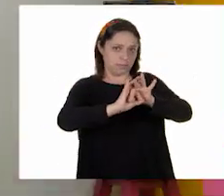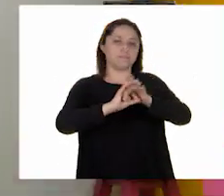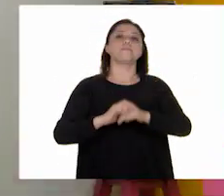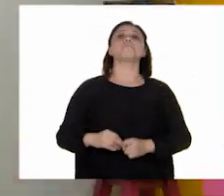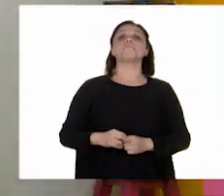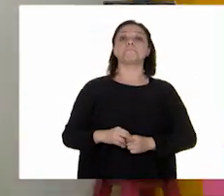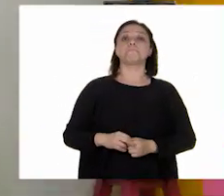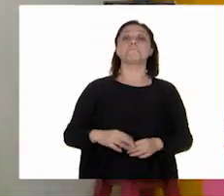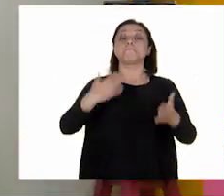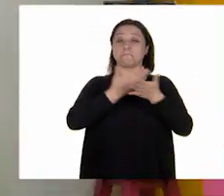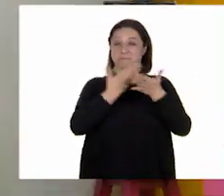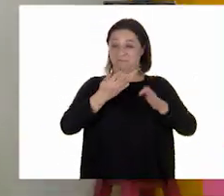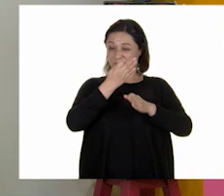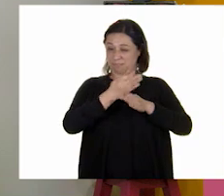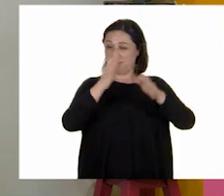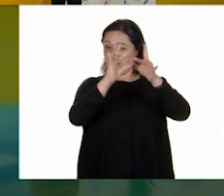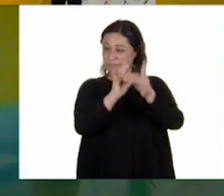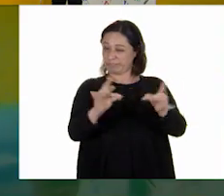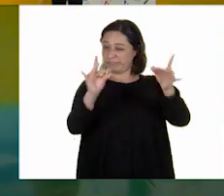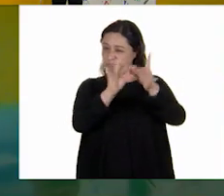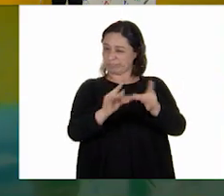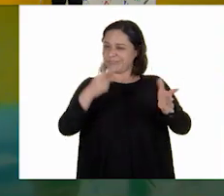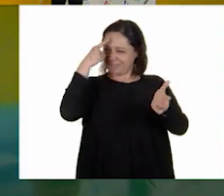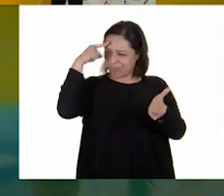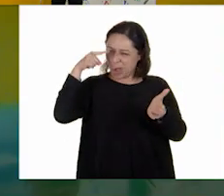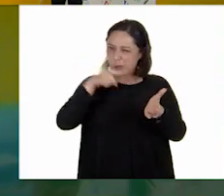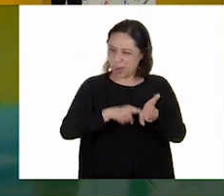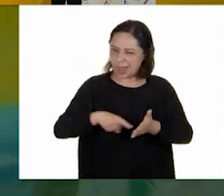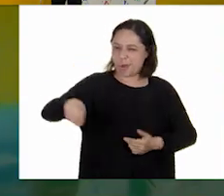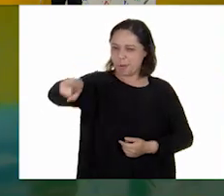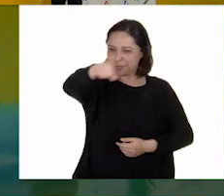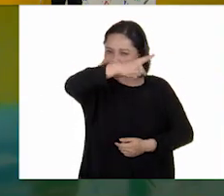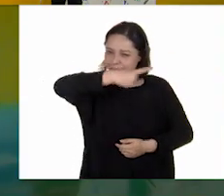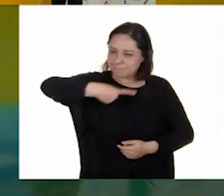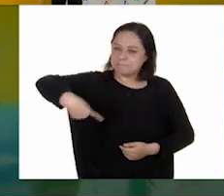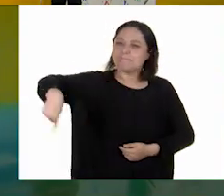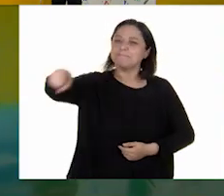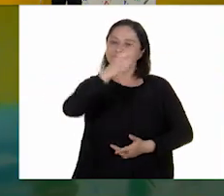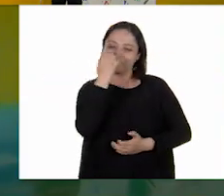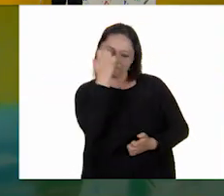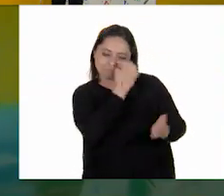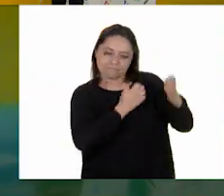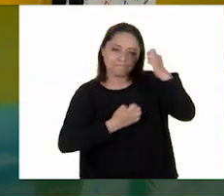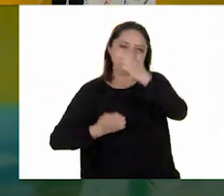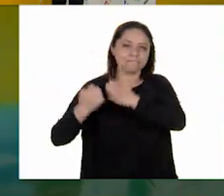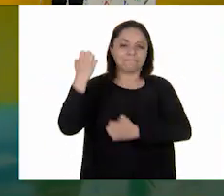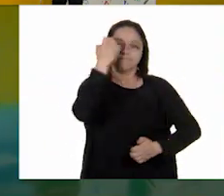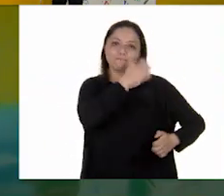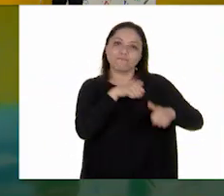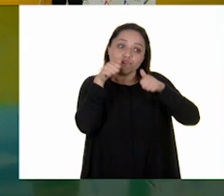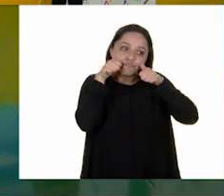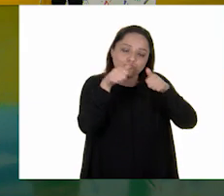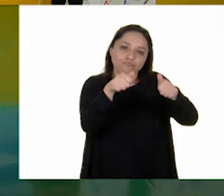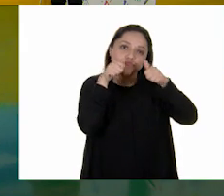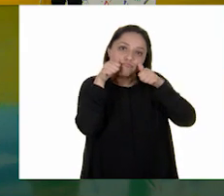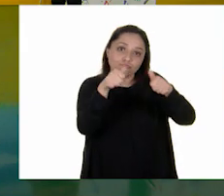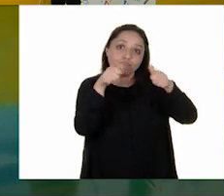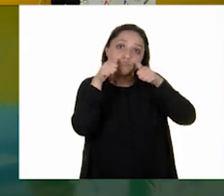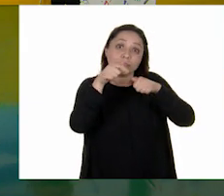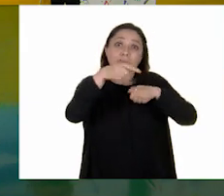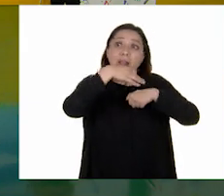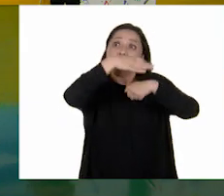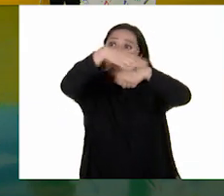información que les acabamos de compartir, yo creo que ustedes también pueden revisarla y estar atentas y atentos y decirle,